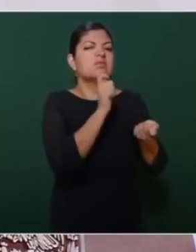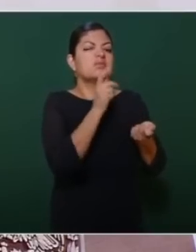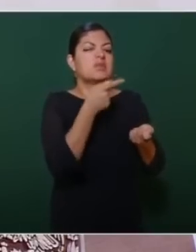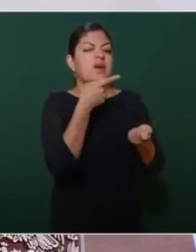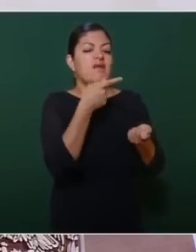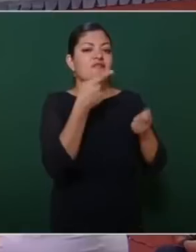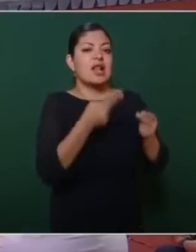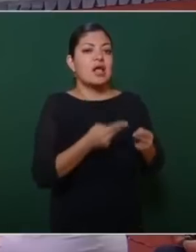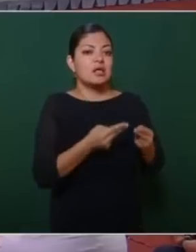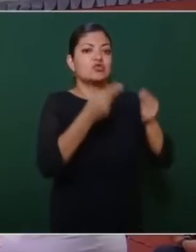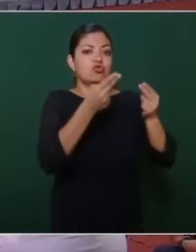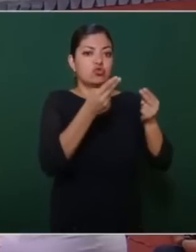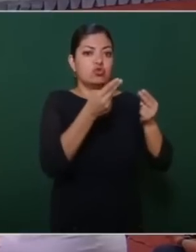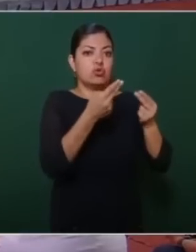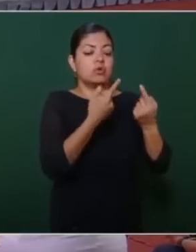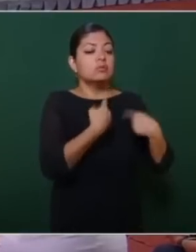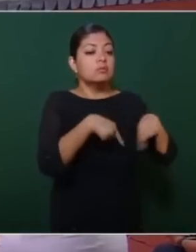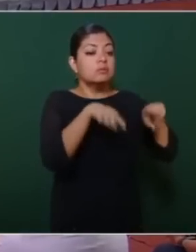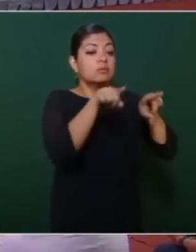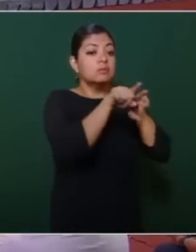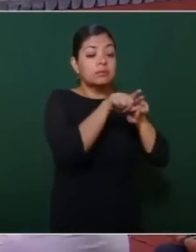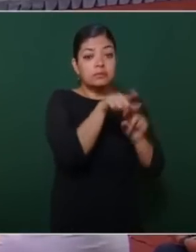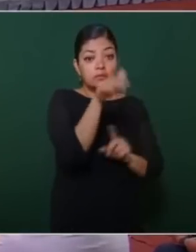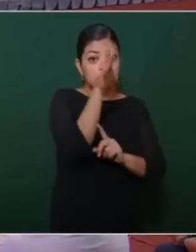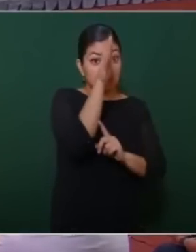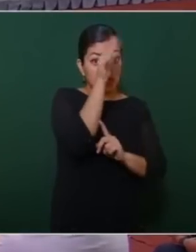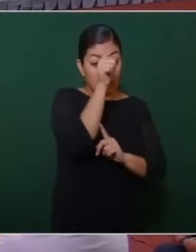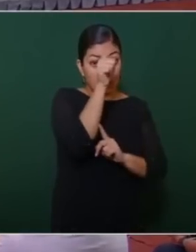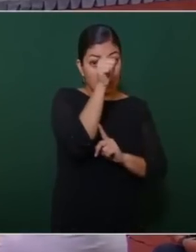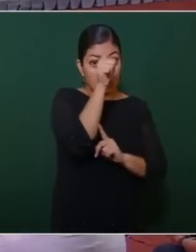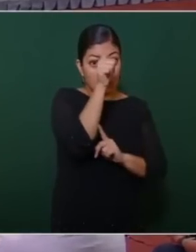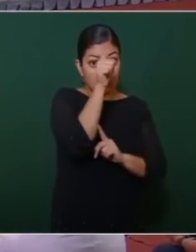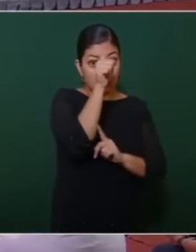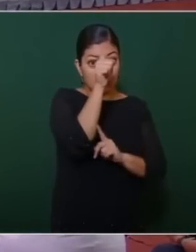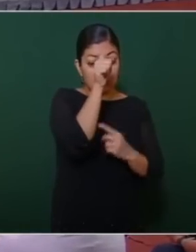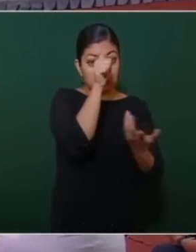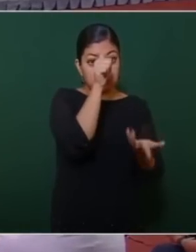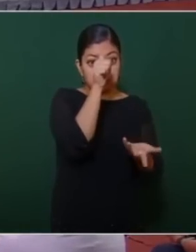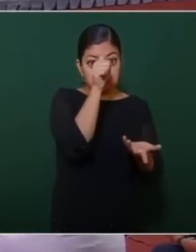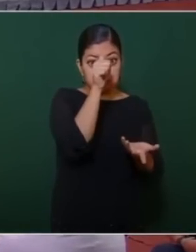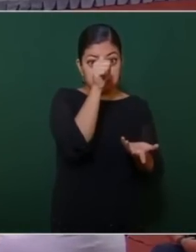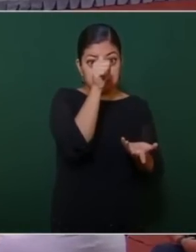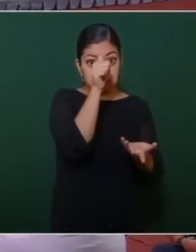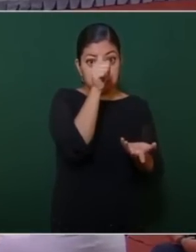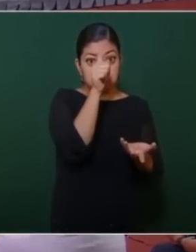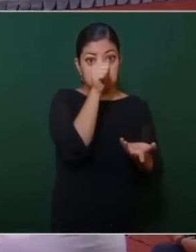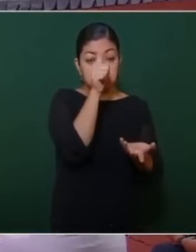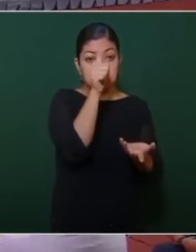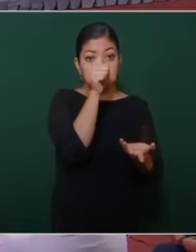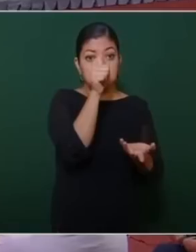abordados en este capítulo de conformidad con una